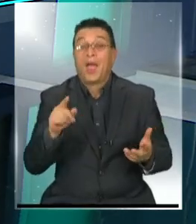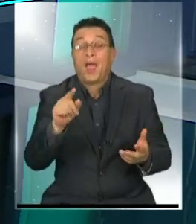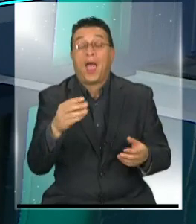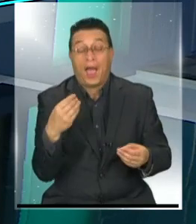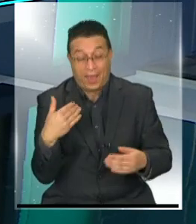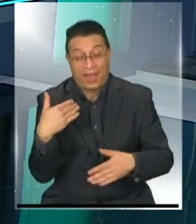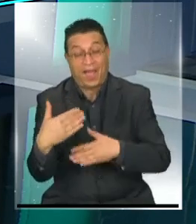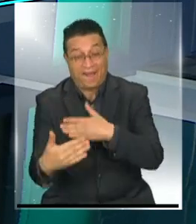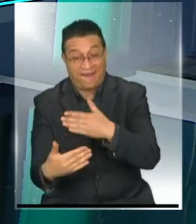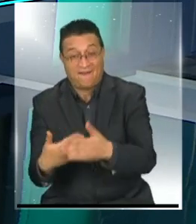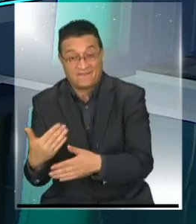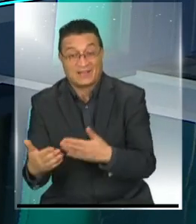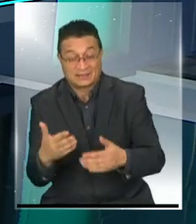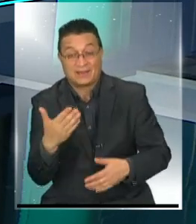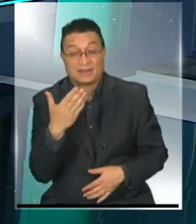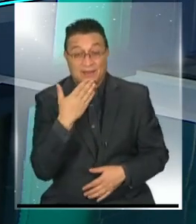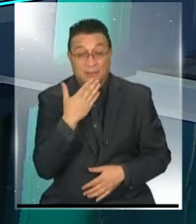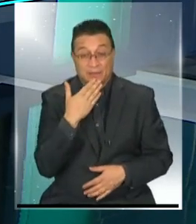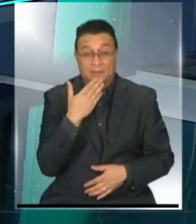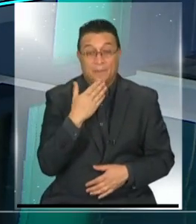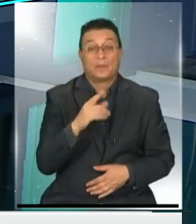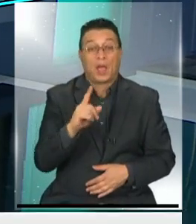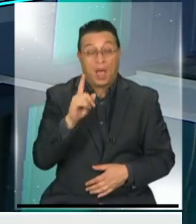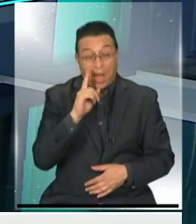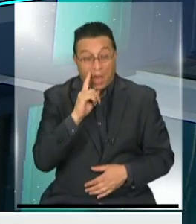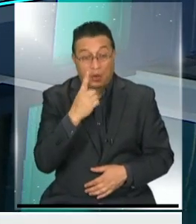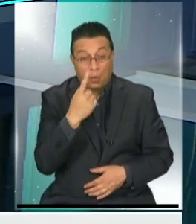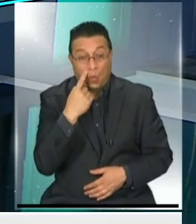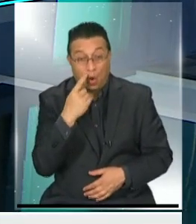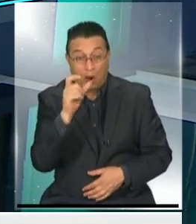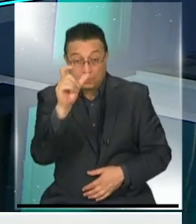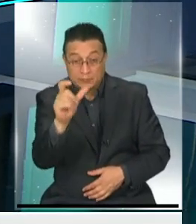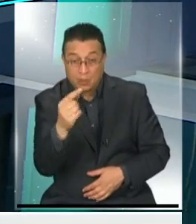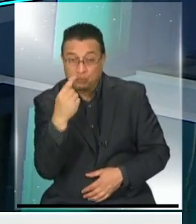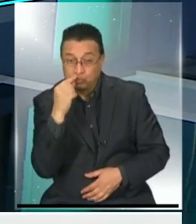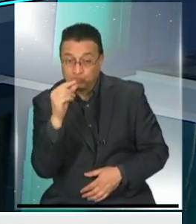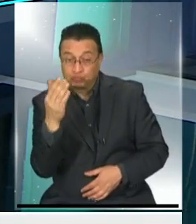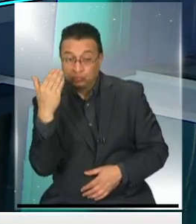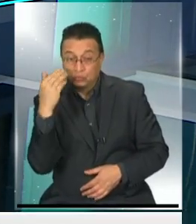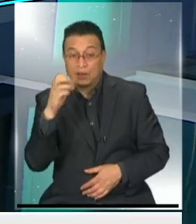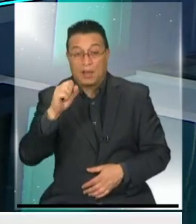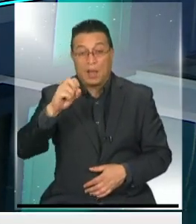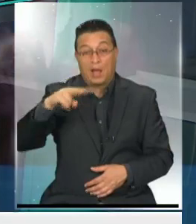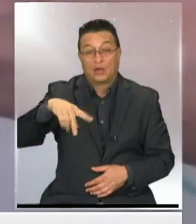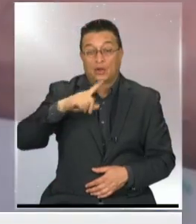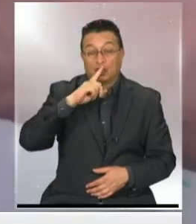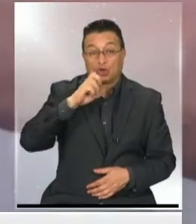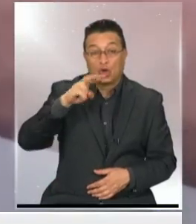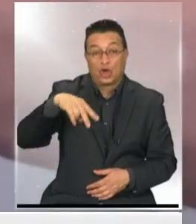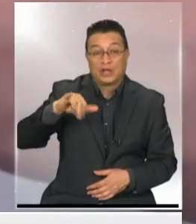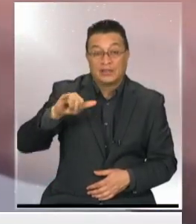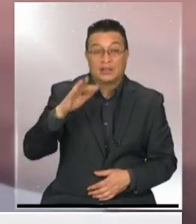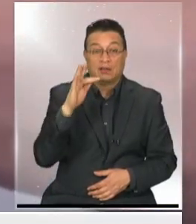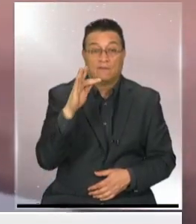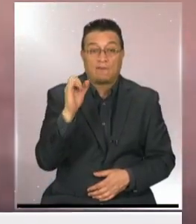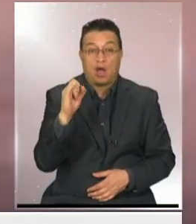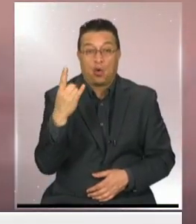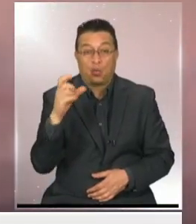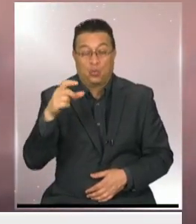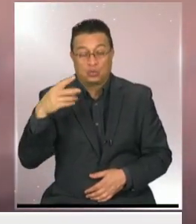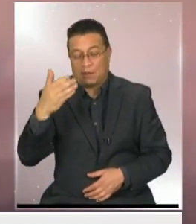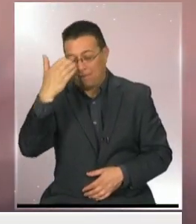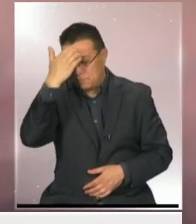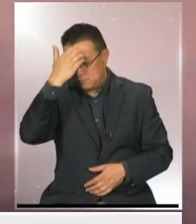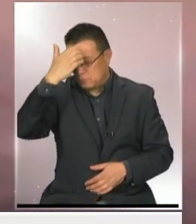seguir avanzando y por favor pongan atención porque hay un hombre que hace muy poco que estamos viendo acá que se llama Anthony Fauci, que es un destacadísimo, sino una